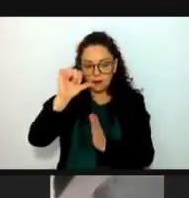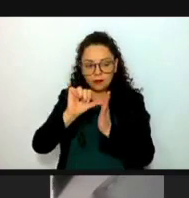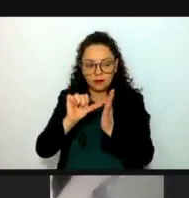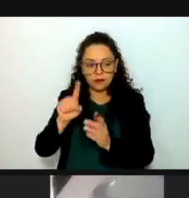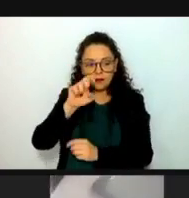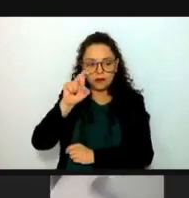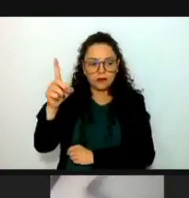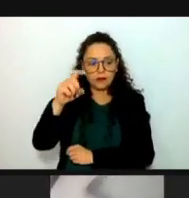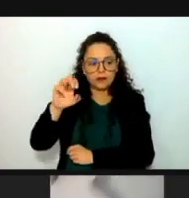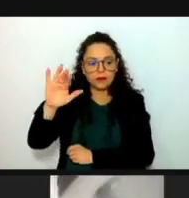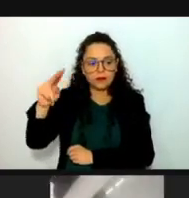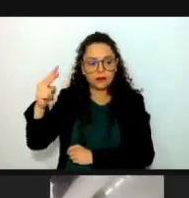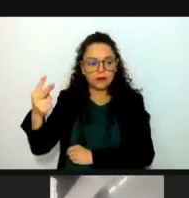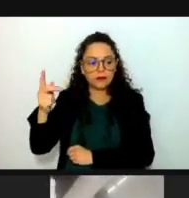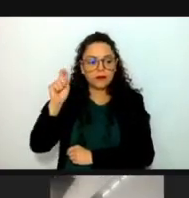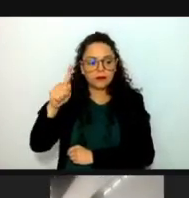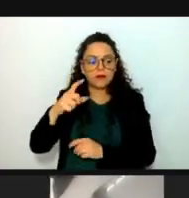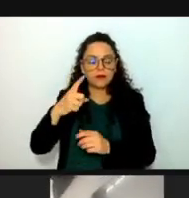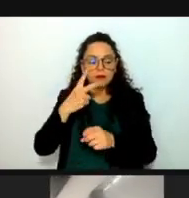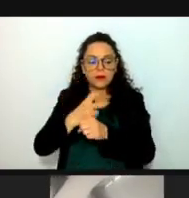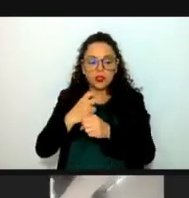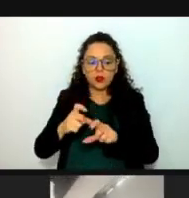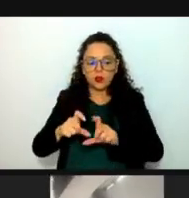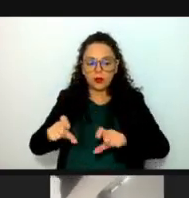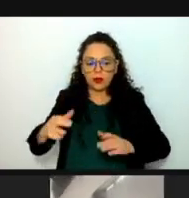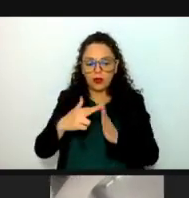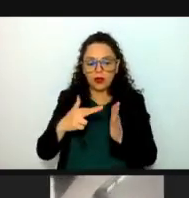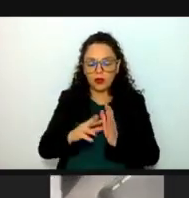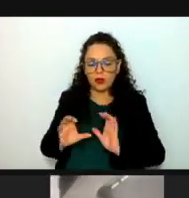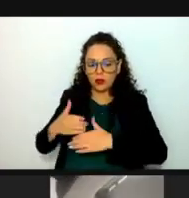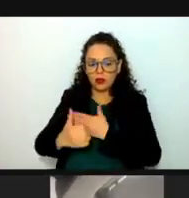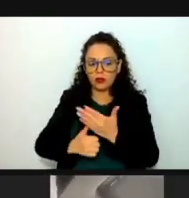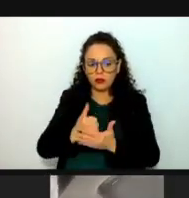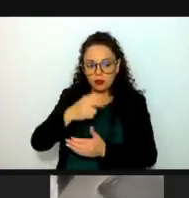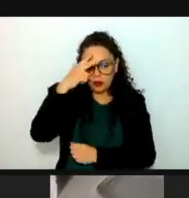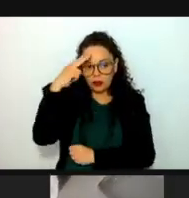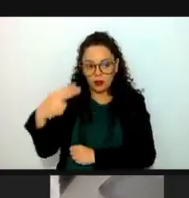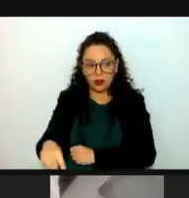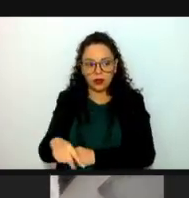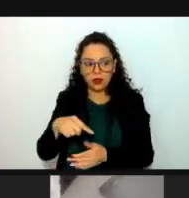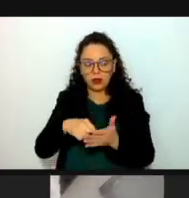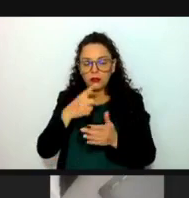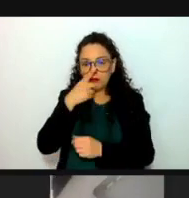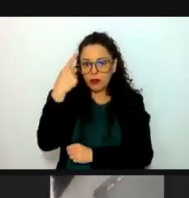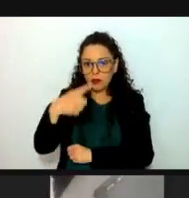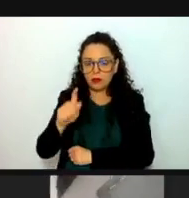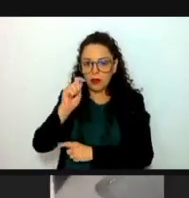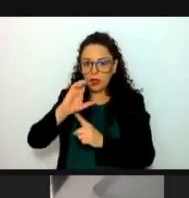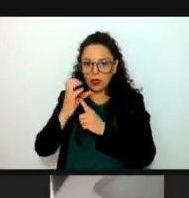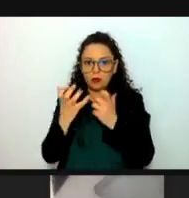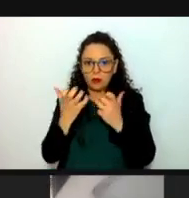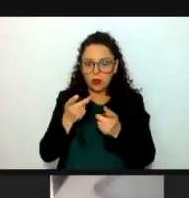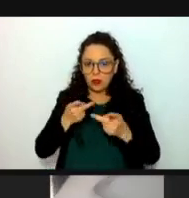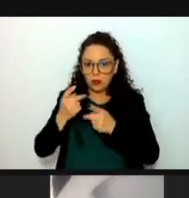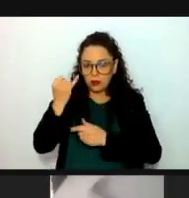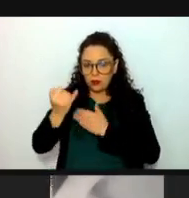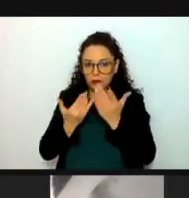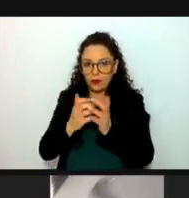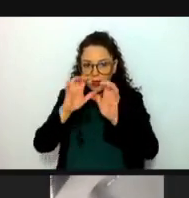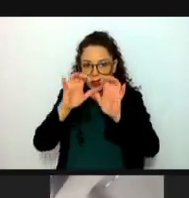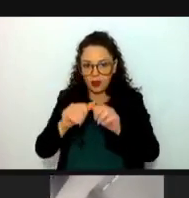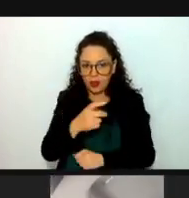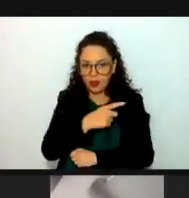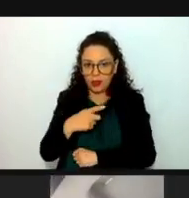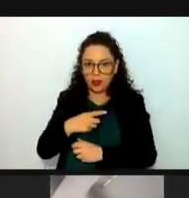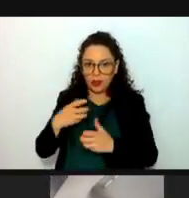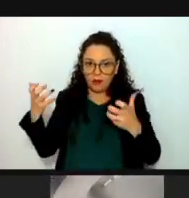párrafo del reglamento del Congreso de la Ciudad de México, los cuales mandatan que la o las comisiones dictaminadoras deberán realizar la